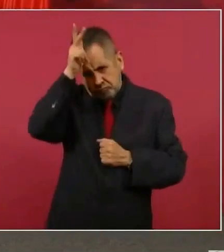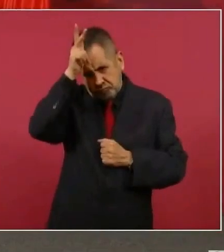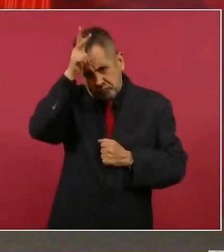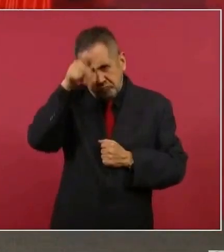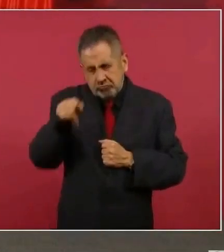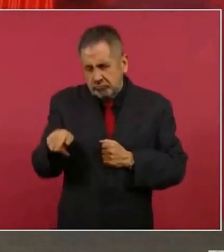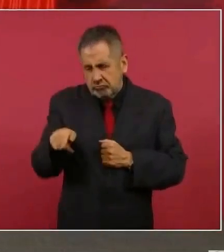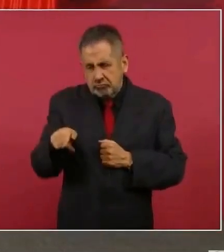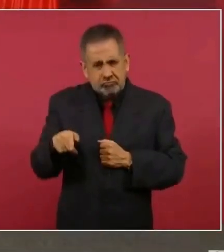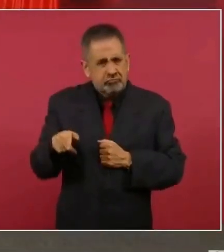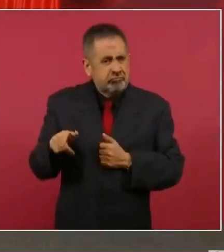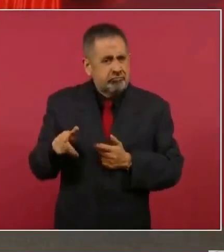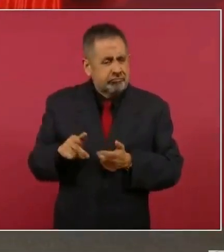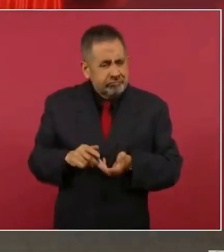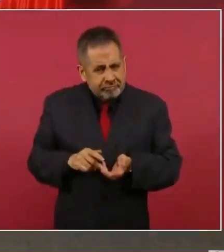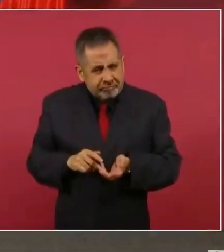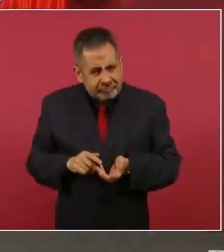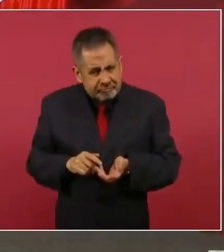delegación,